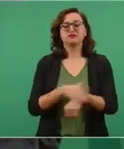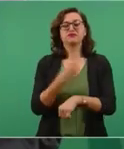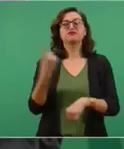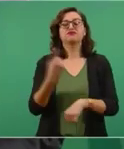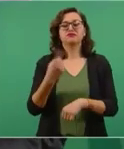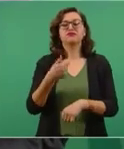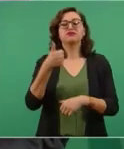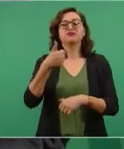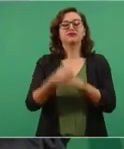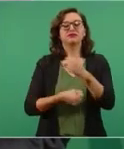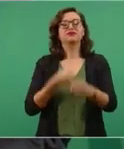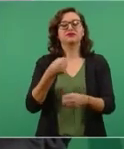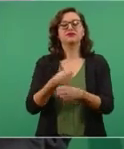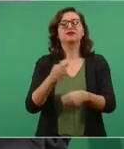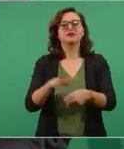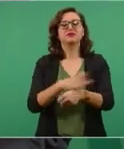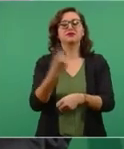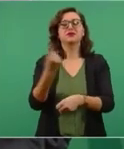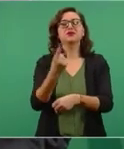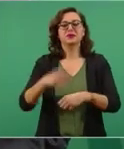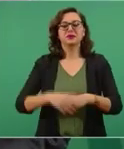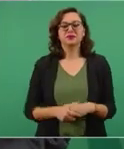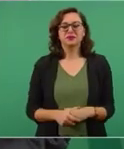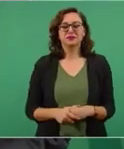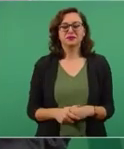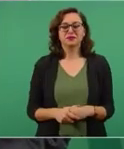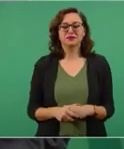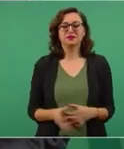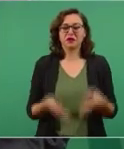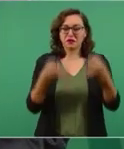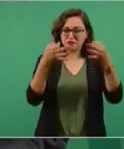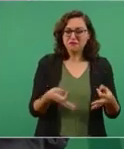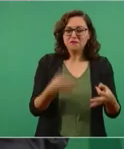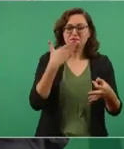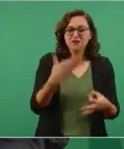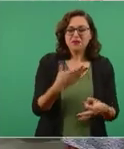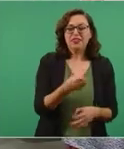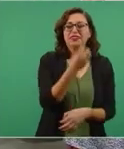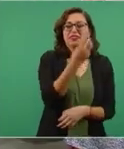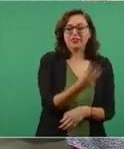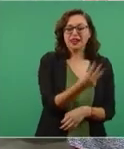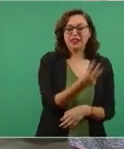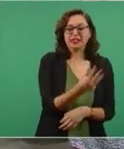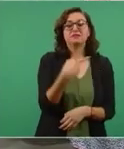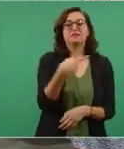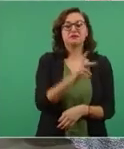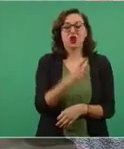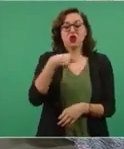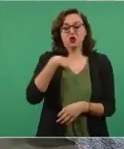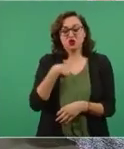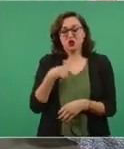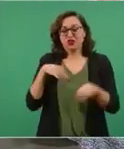formalmente me quedan tres, pero como trabajo al doble,